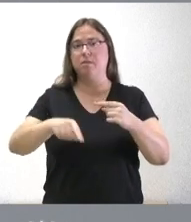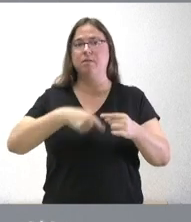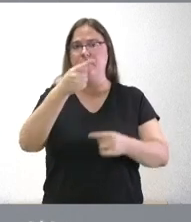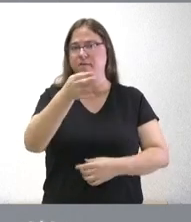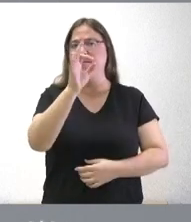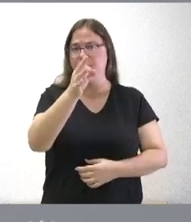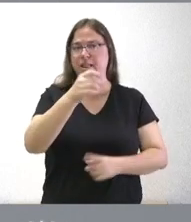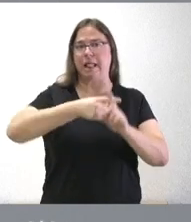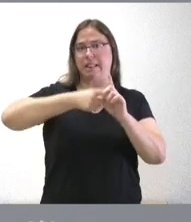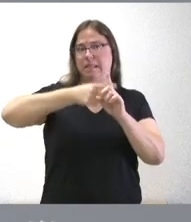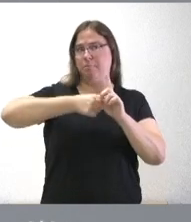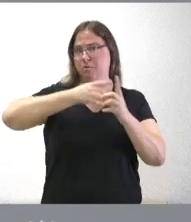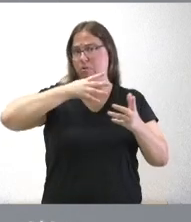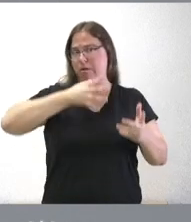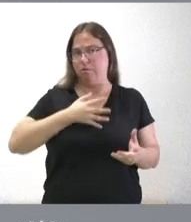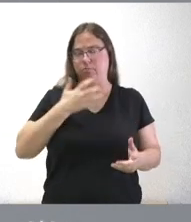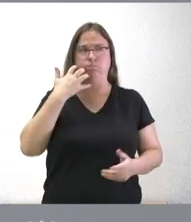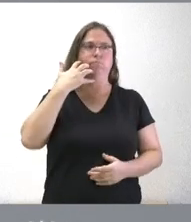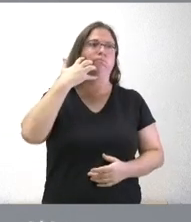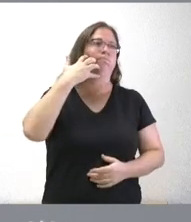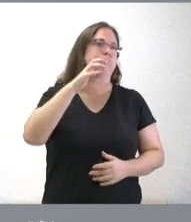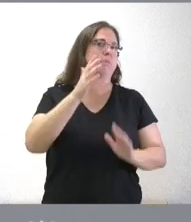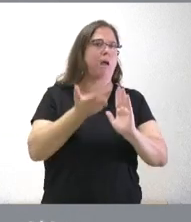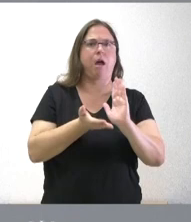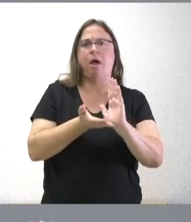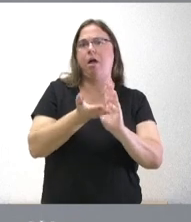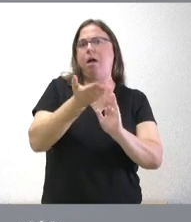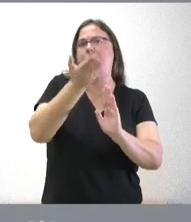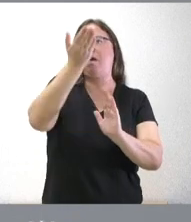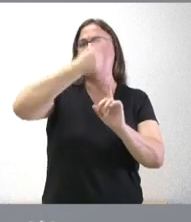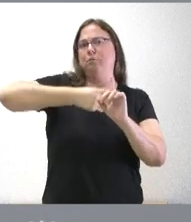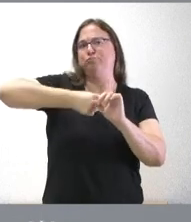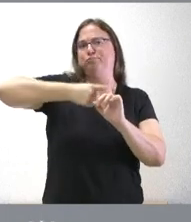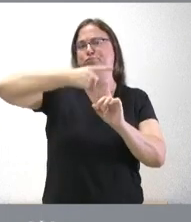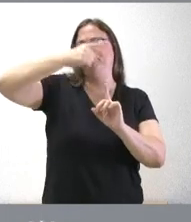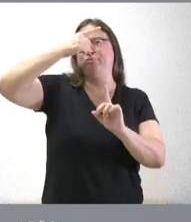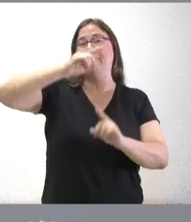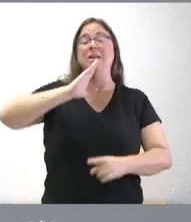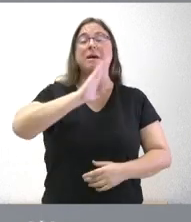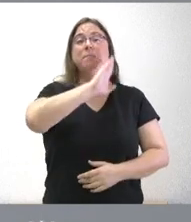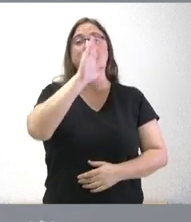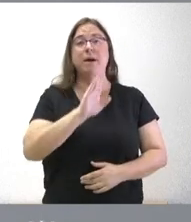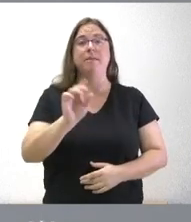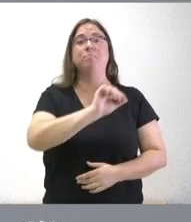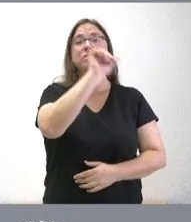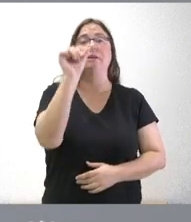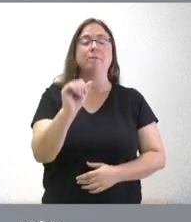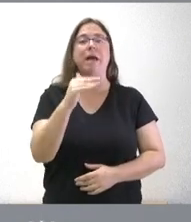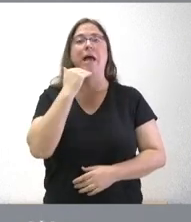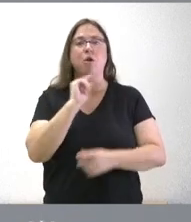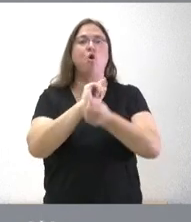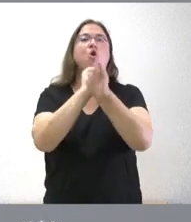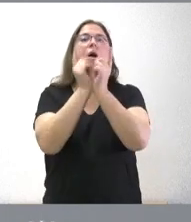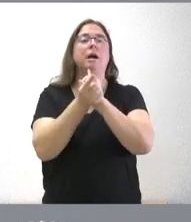temperaturas que estamos teniendo ahora son inusualmente altas parece que la semana que viene podría cambiar algo las temperaturas